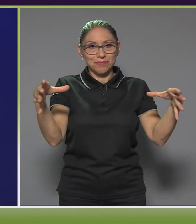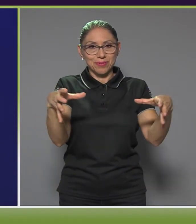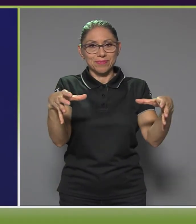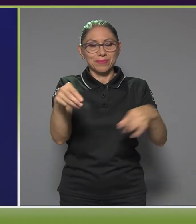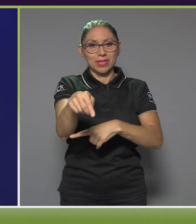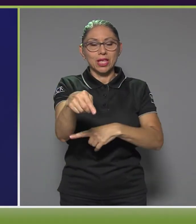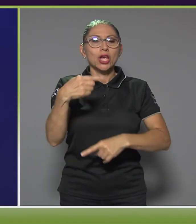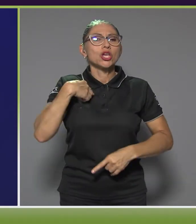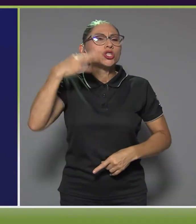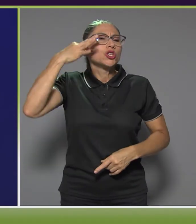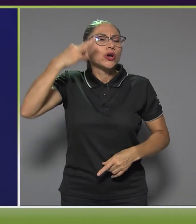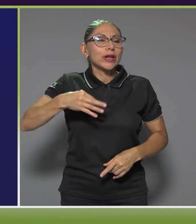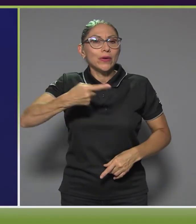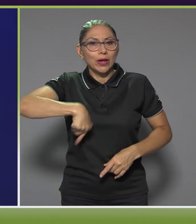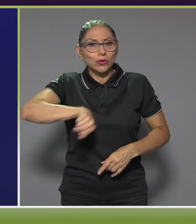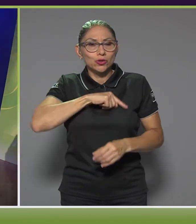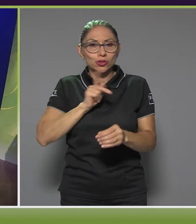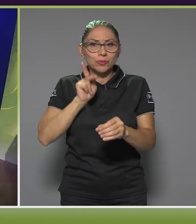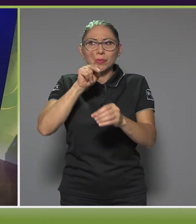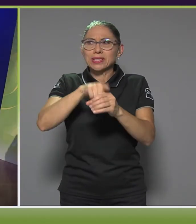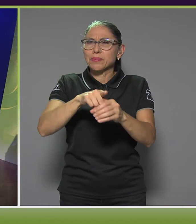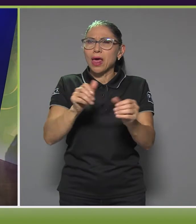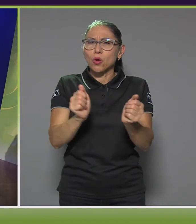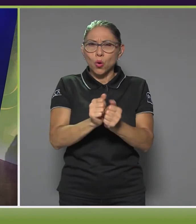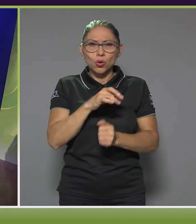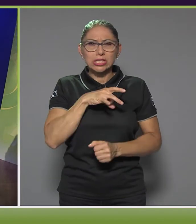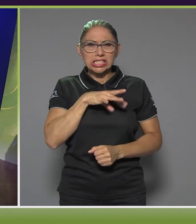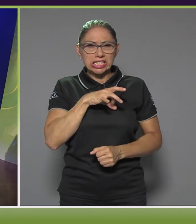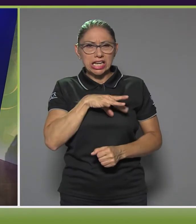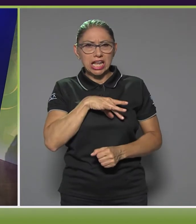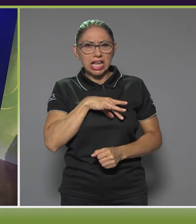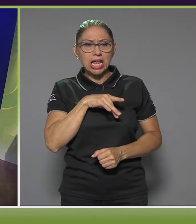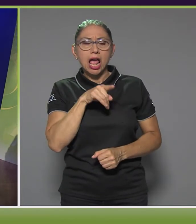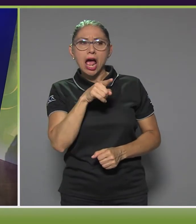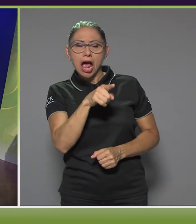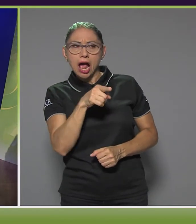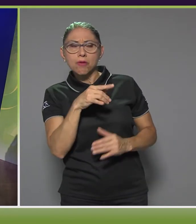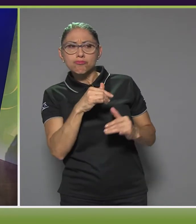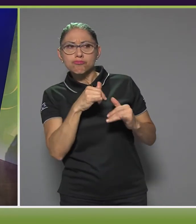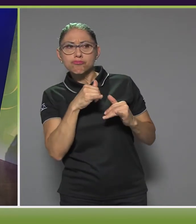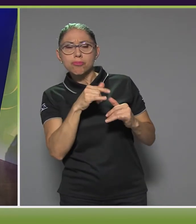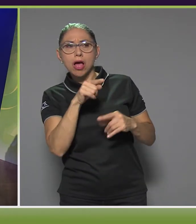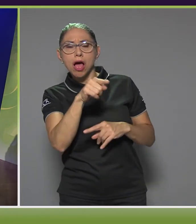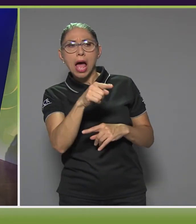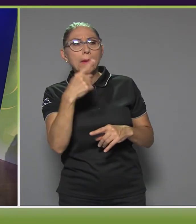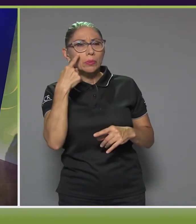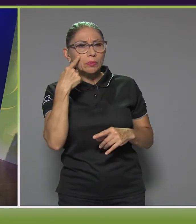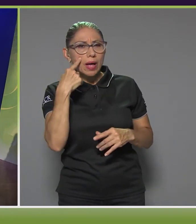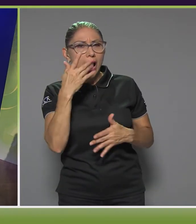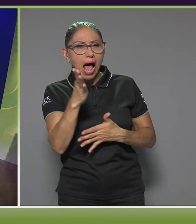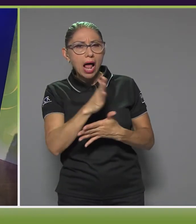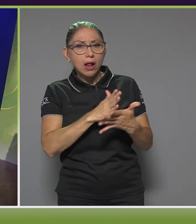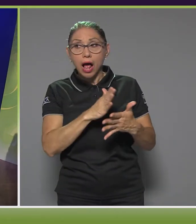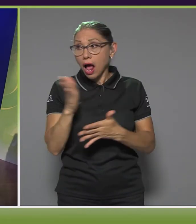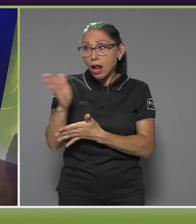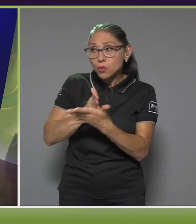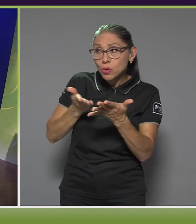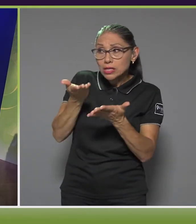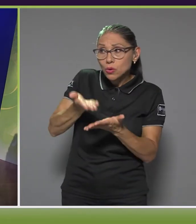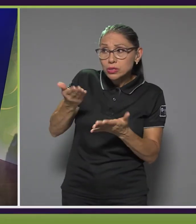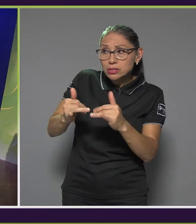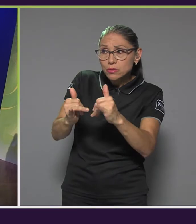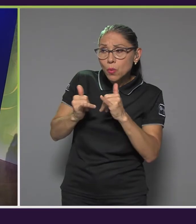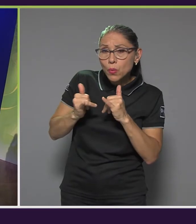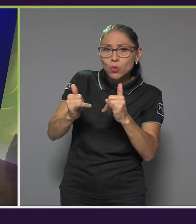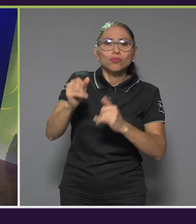participado de espacios, por ejemplo, con Chile, en el que hemos identificado que algunas acciones tenemos en común.